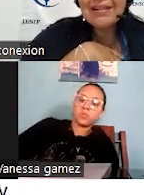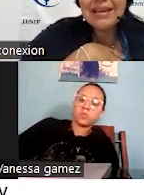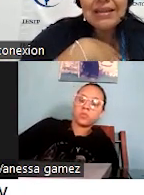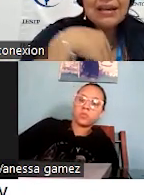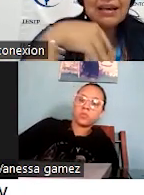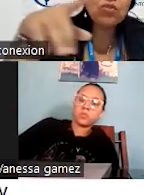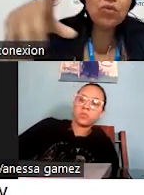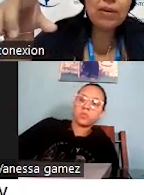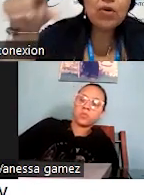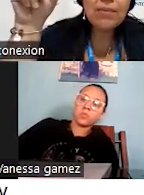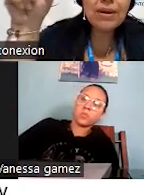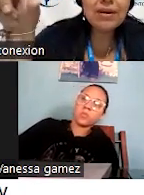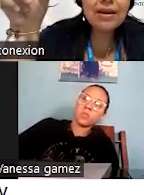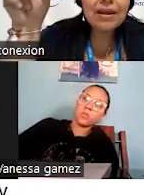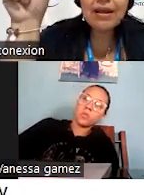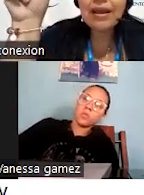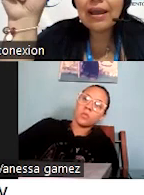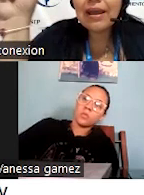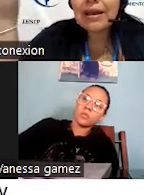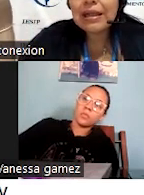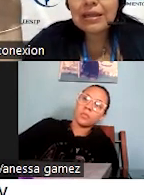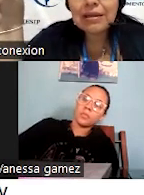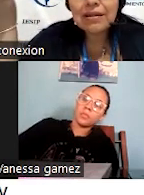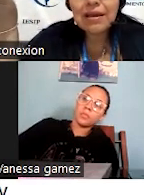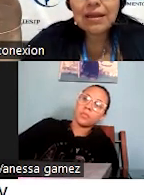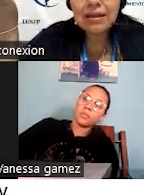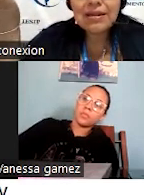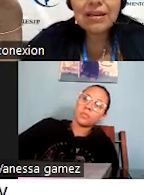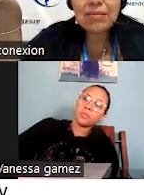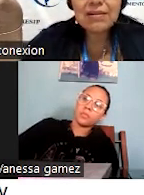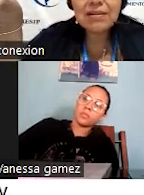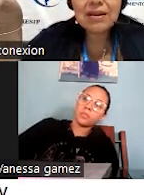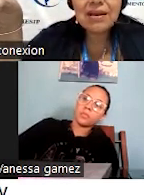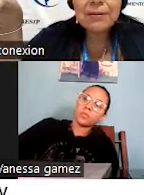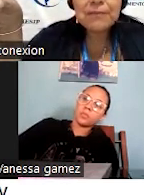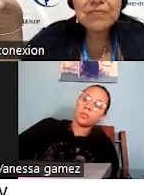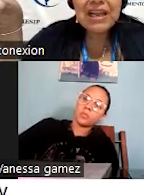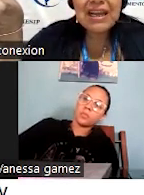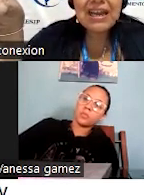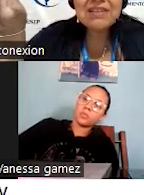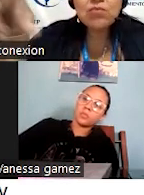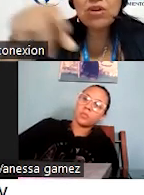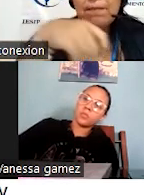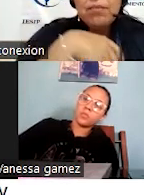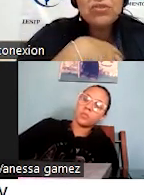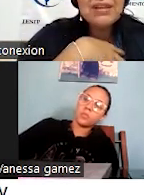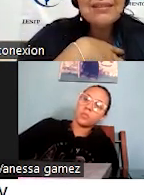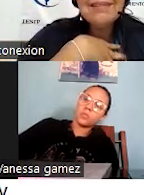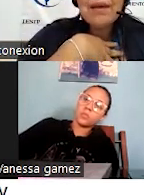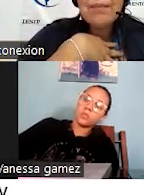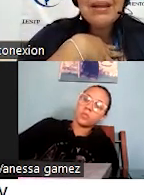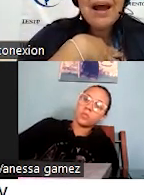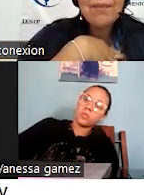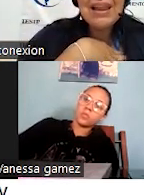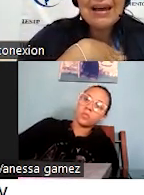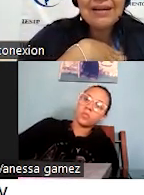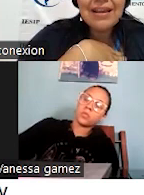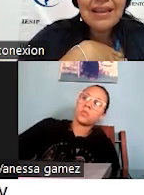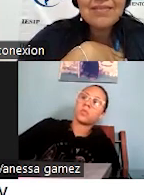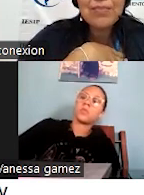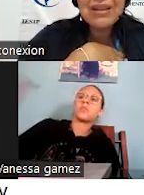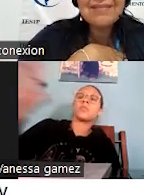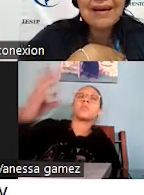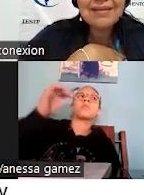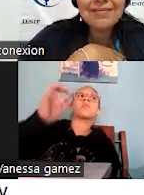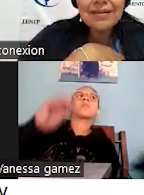parte de la etiqueta, que eso lo vamos a ver en este trimestre. Es muy importante saber hablar,